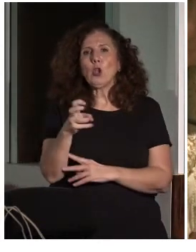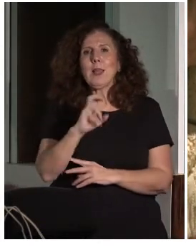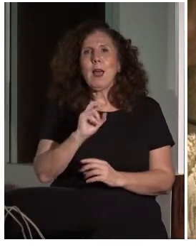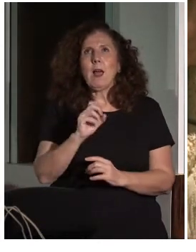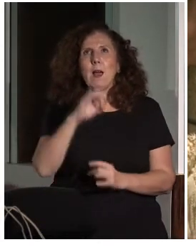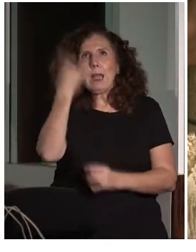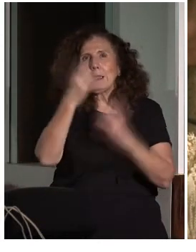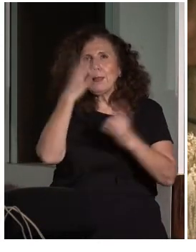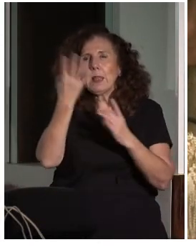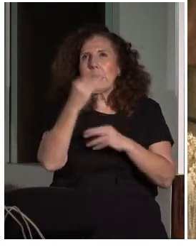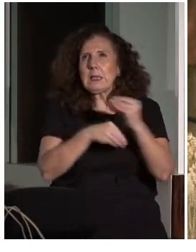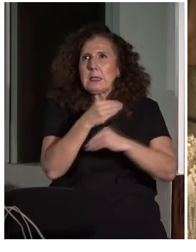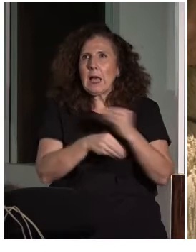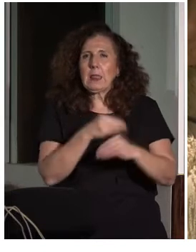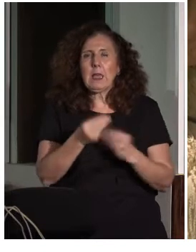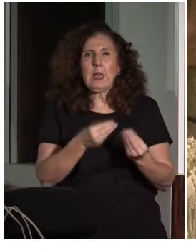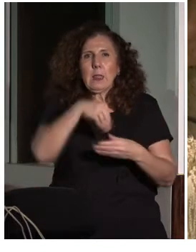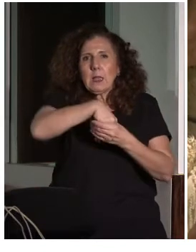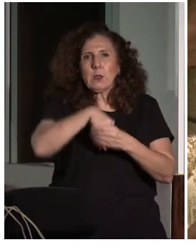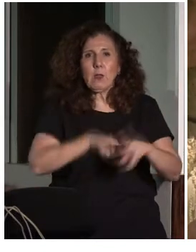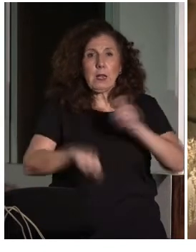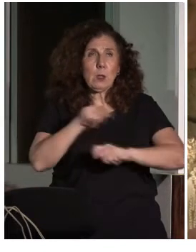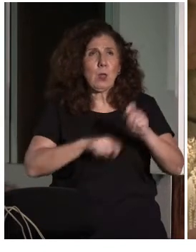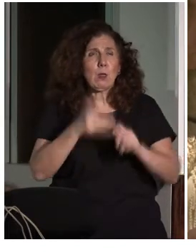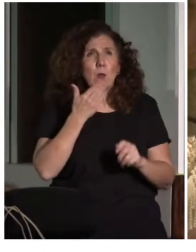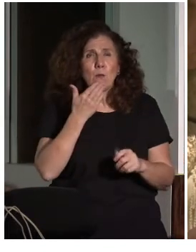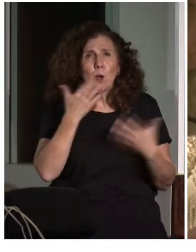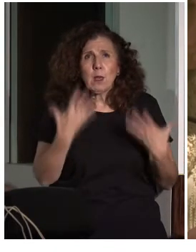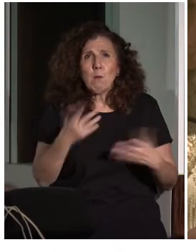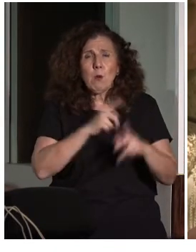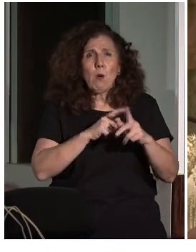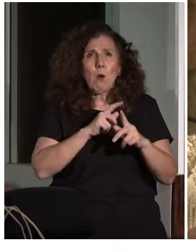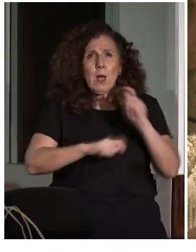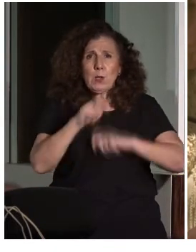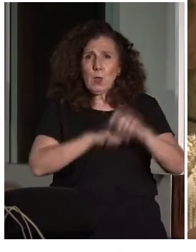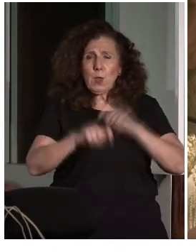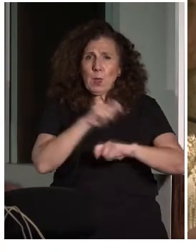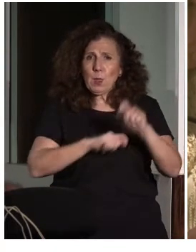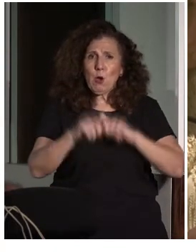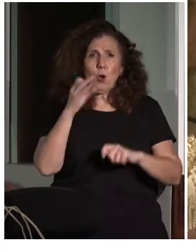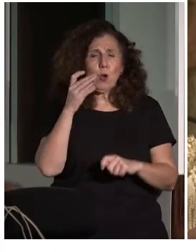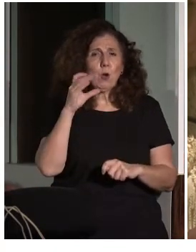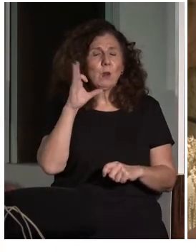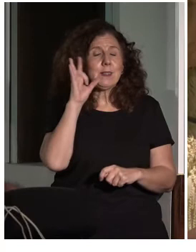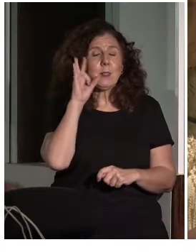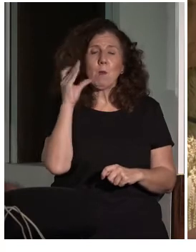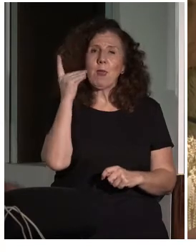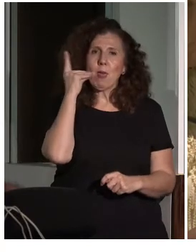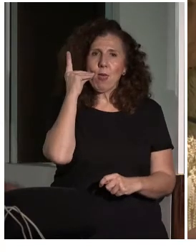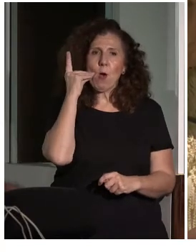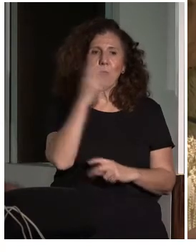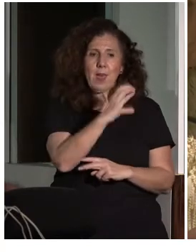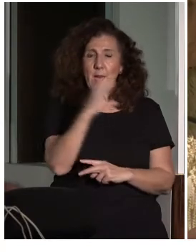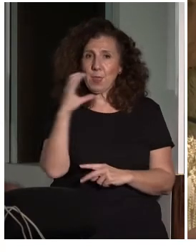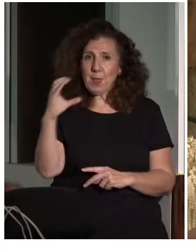en la Asociación Síndrome de Down de Cáceres se hizo un programa, que lo